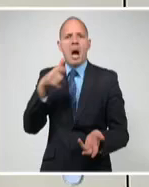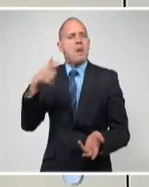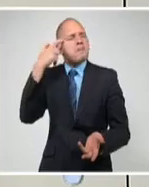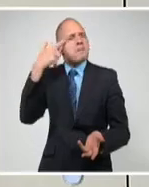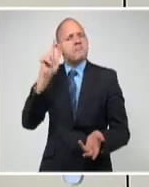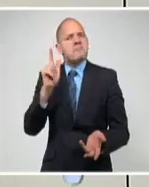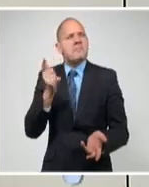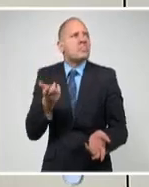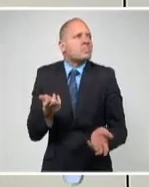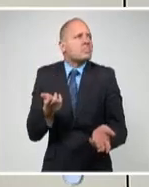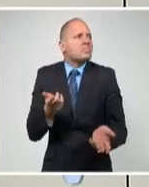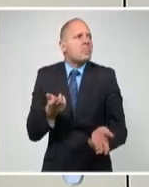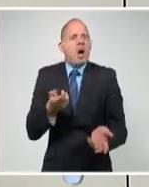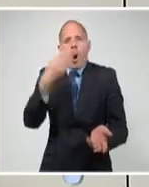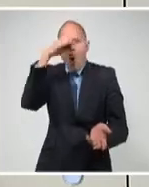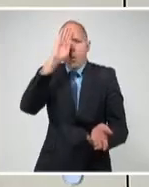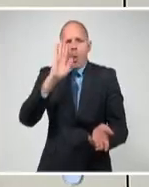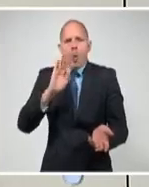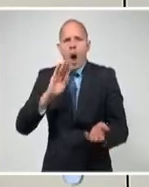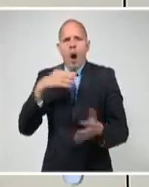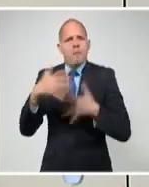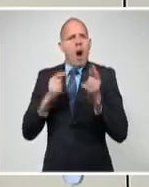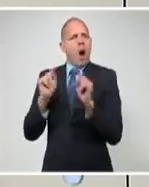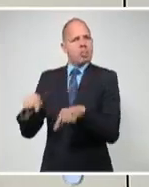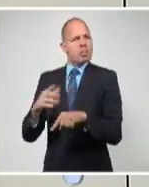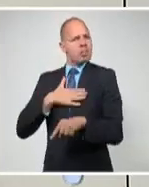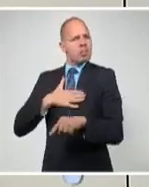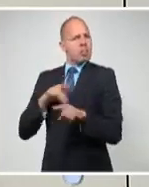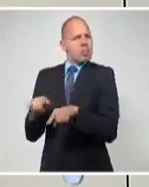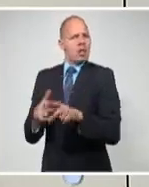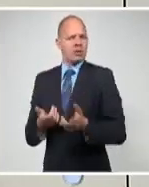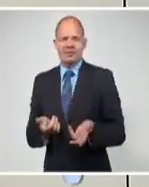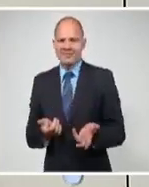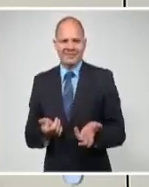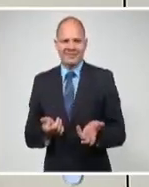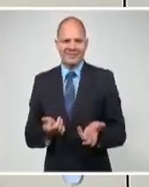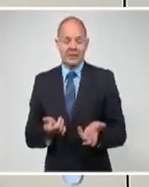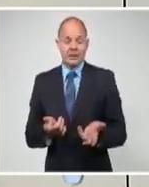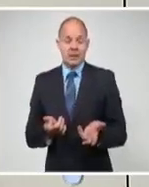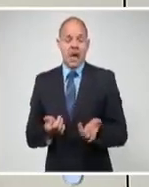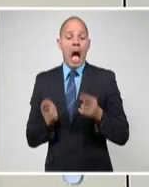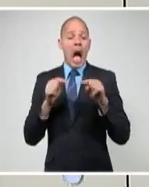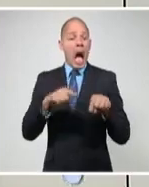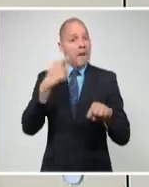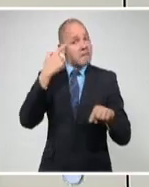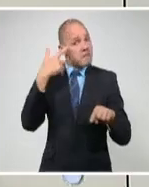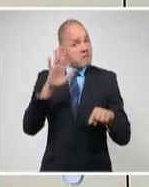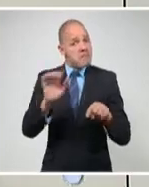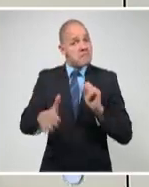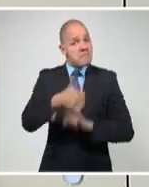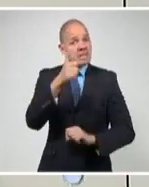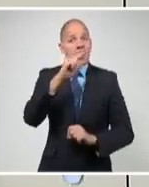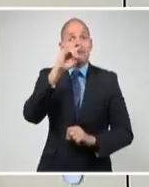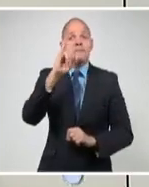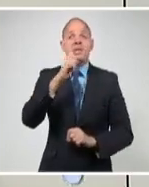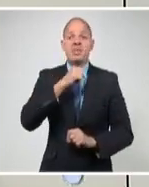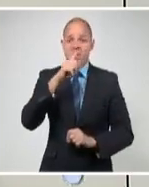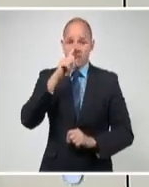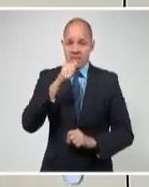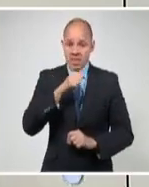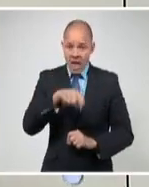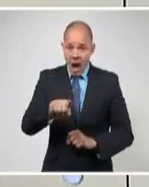del sur de la Florida. Biden tendrá que asumir prioridades difíciles en el contexto